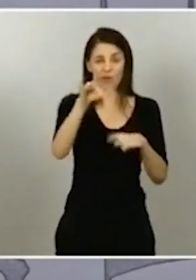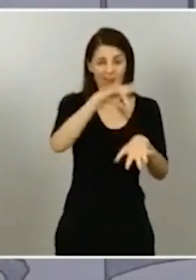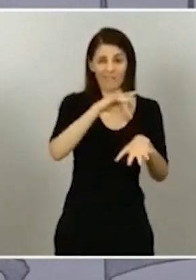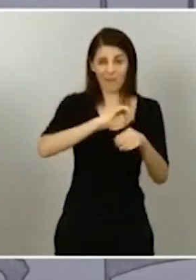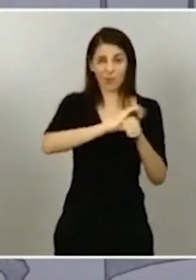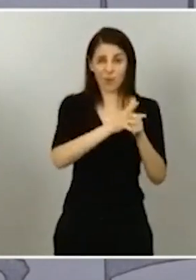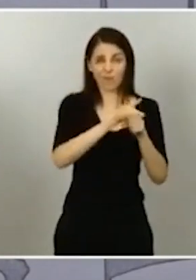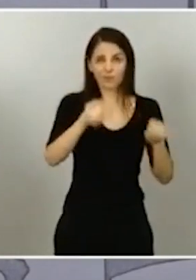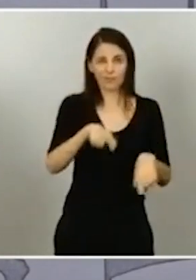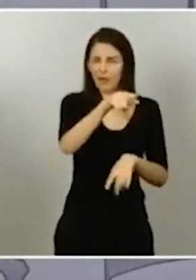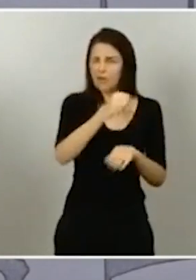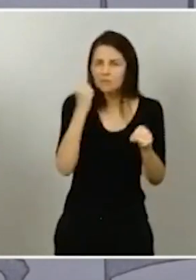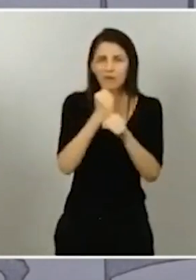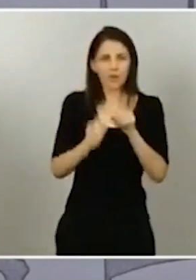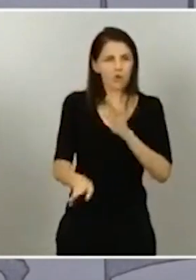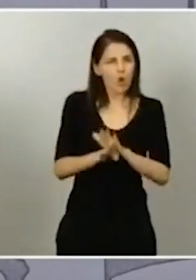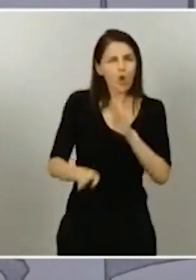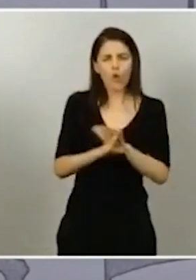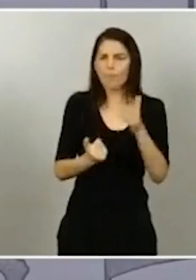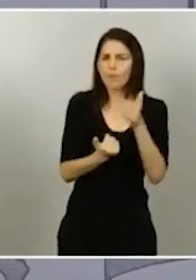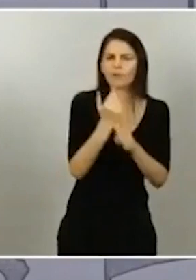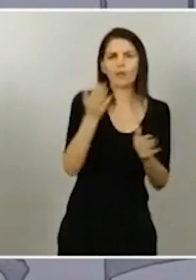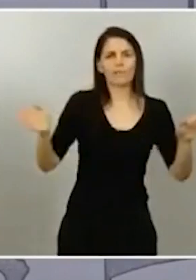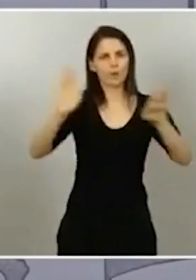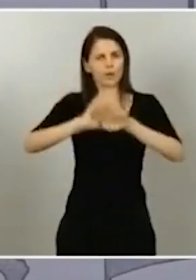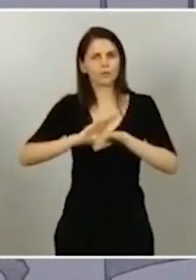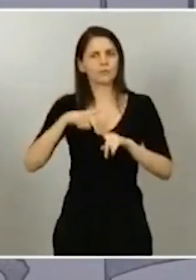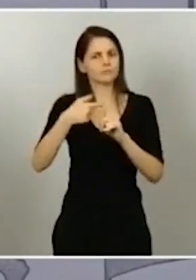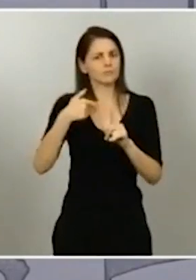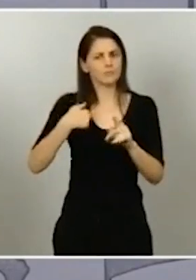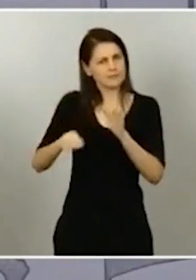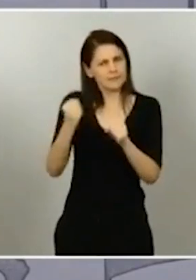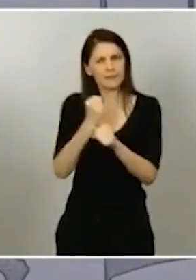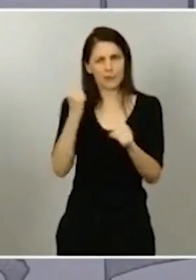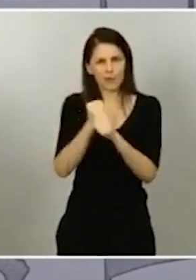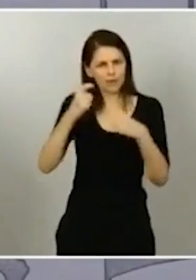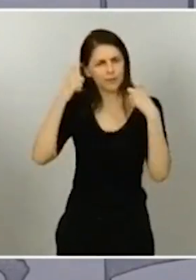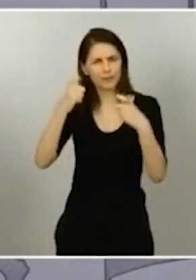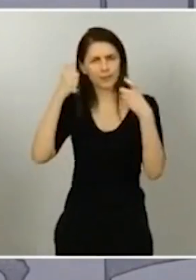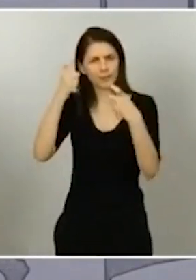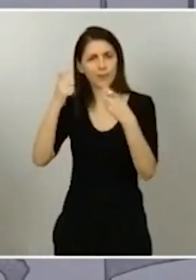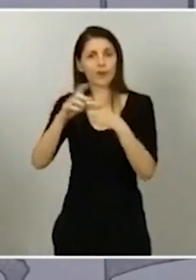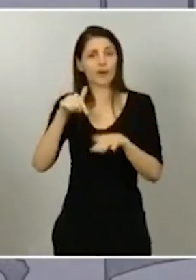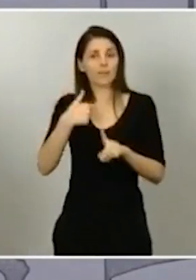hasta la extenuación, soportar estoicamente el desdén de los más ignorantes, las críticas más